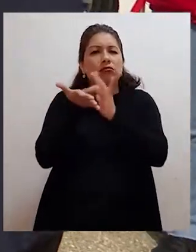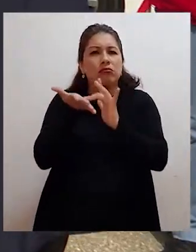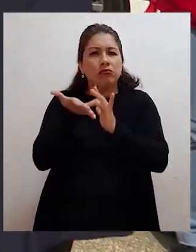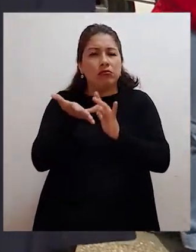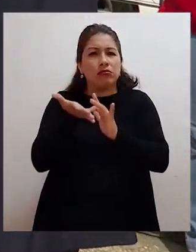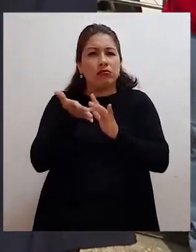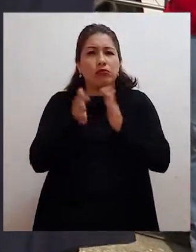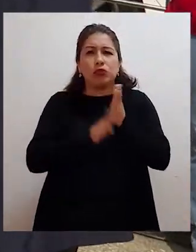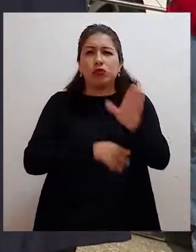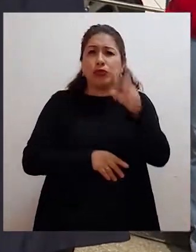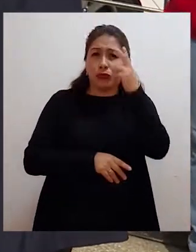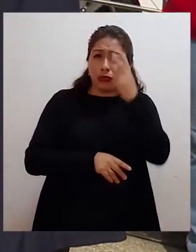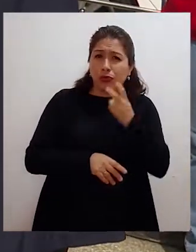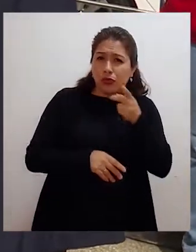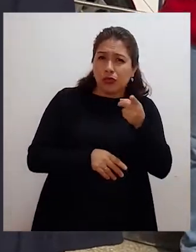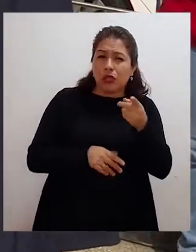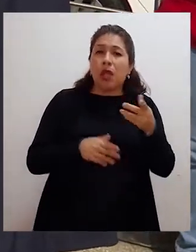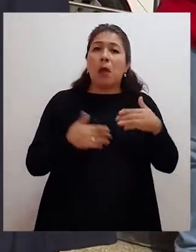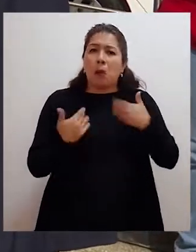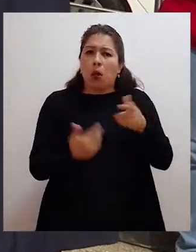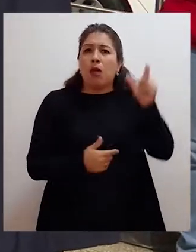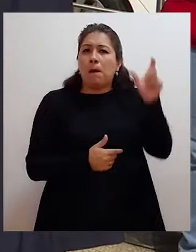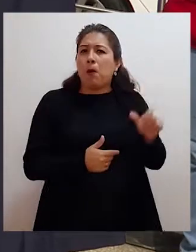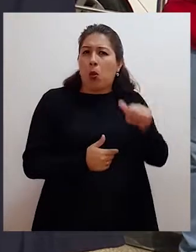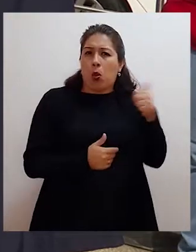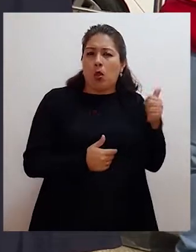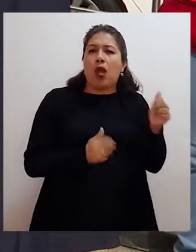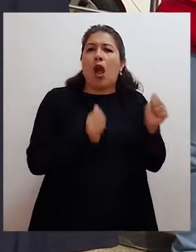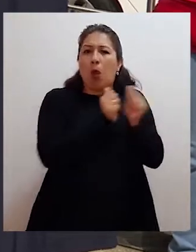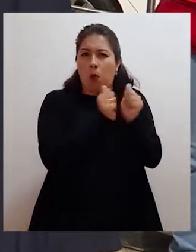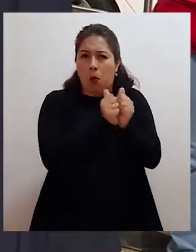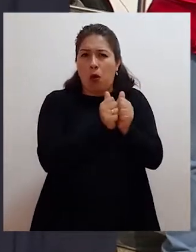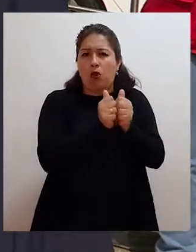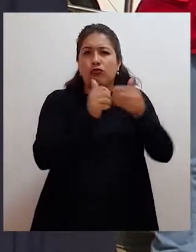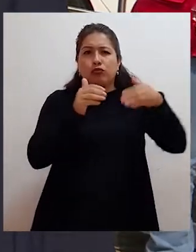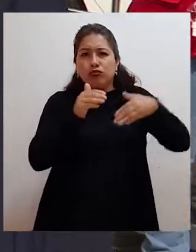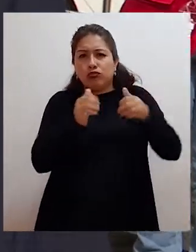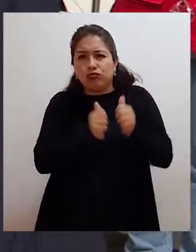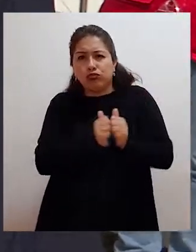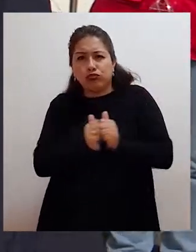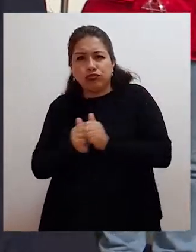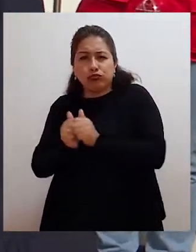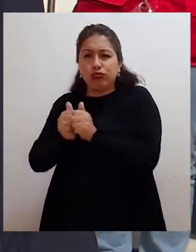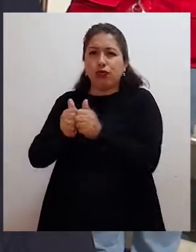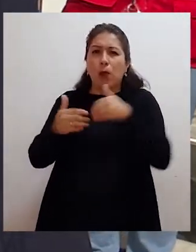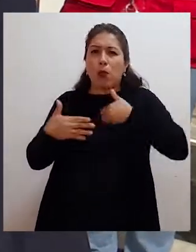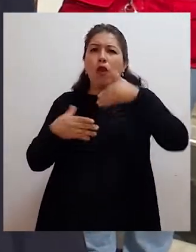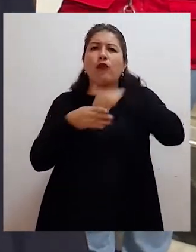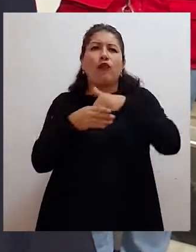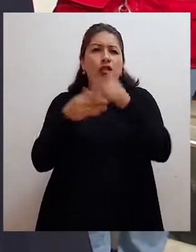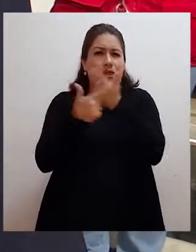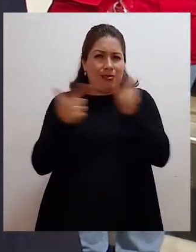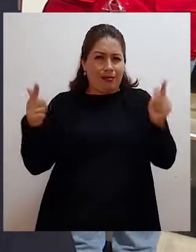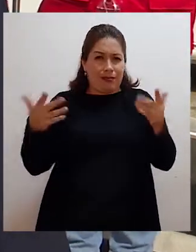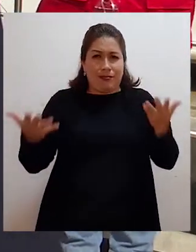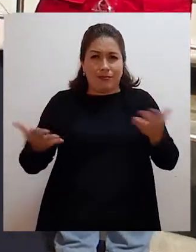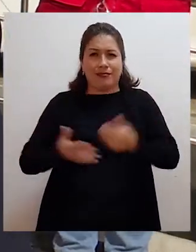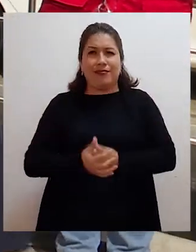Pueden ser acompañadas hacia la cabina de votación y ejercer su derecho libremente. Asimismo,